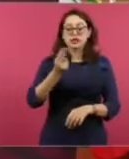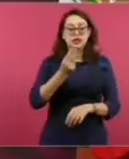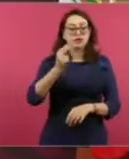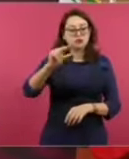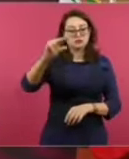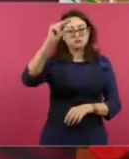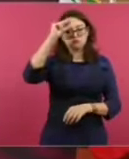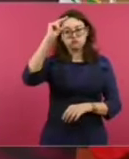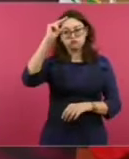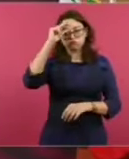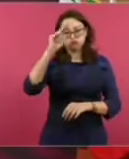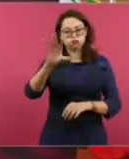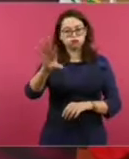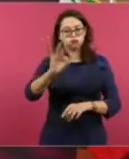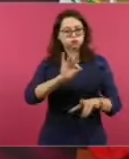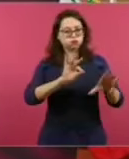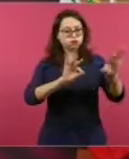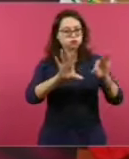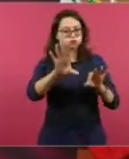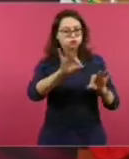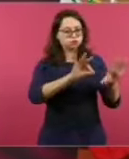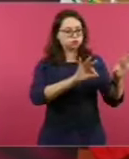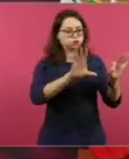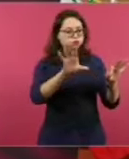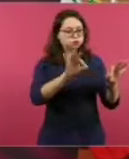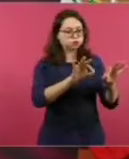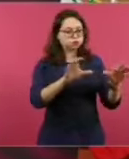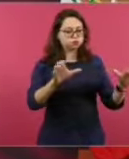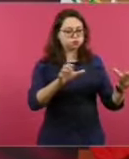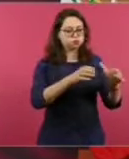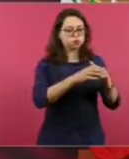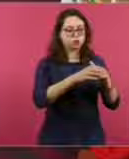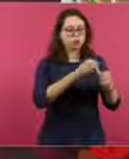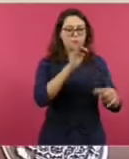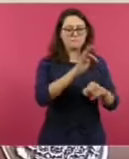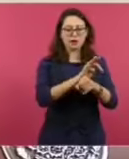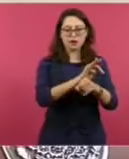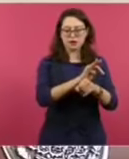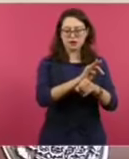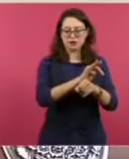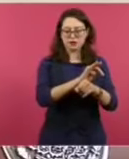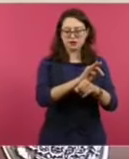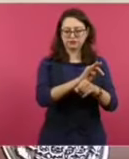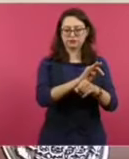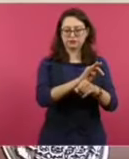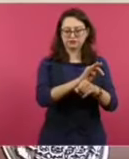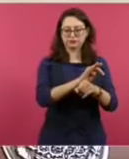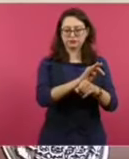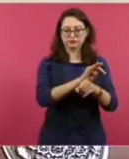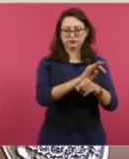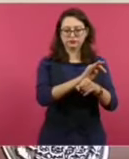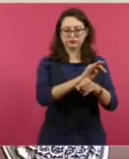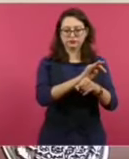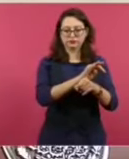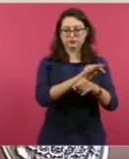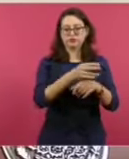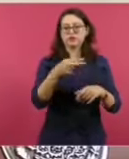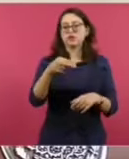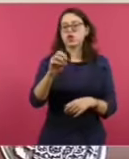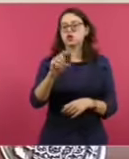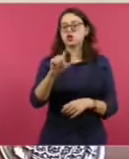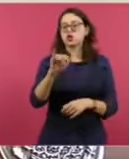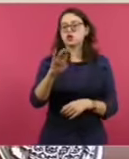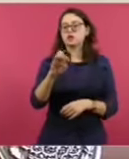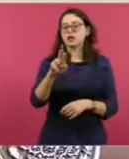y los defensores a ultranza del